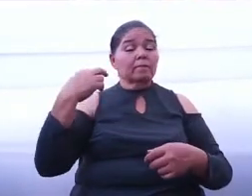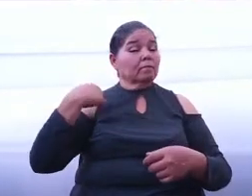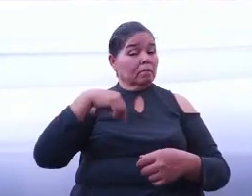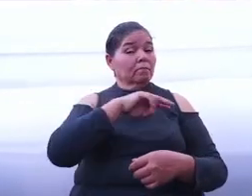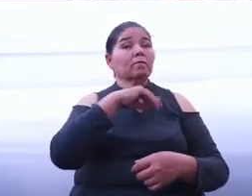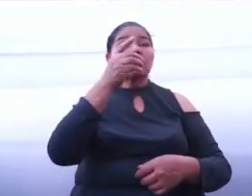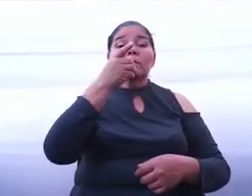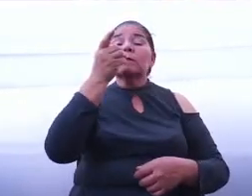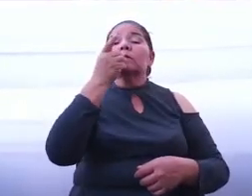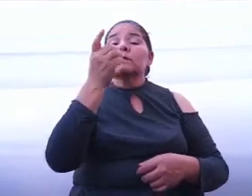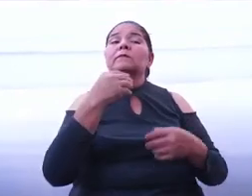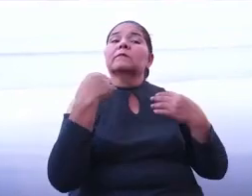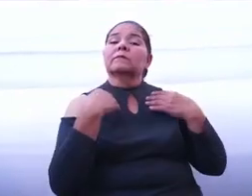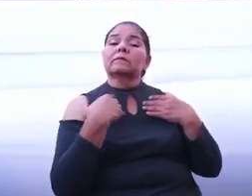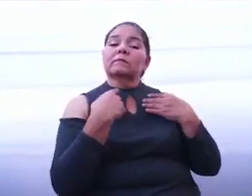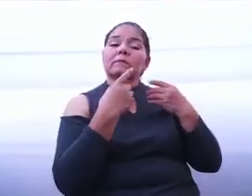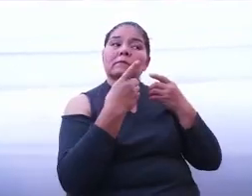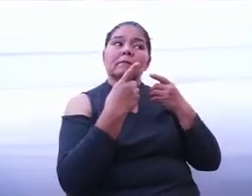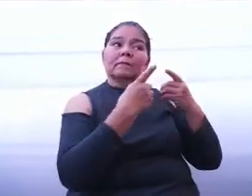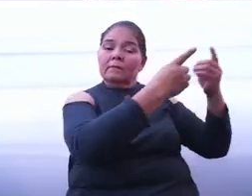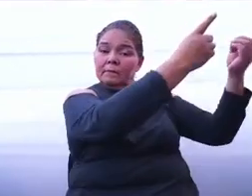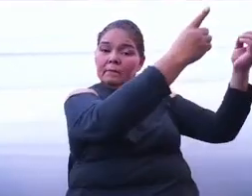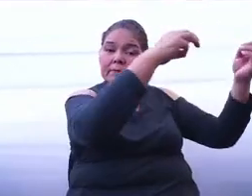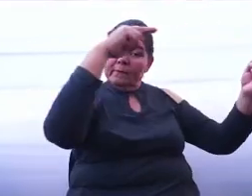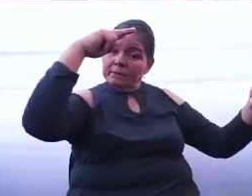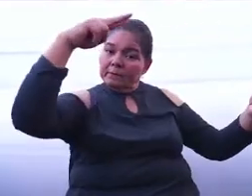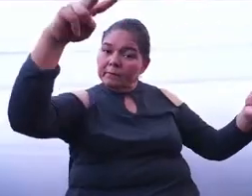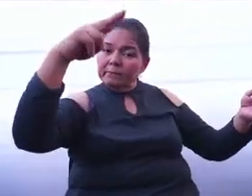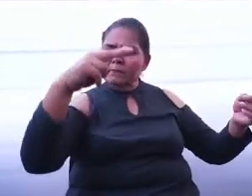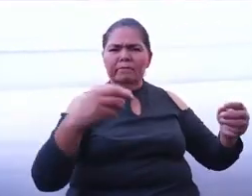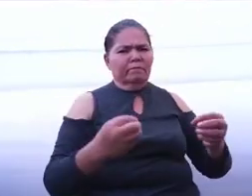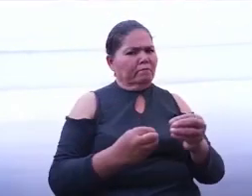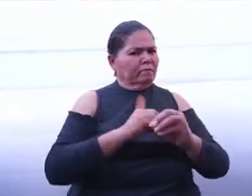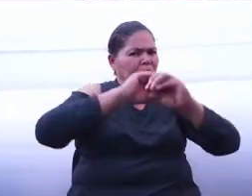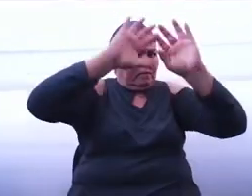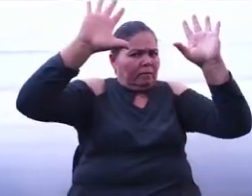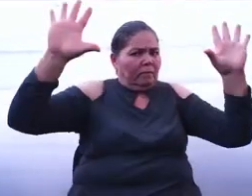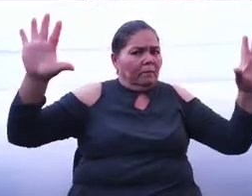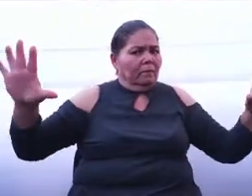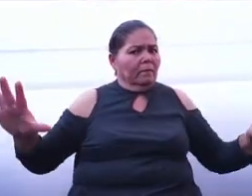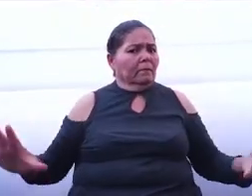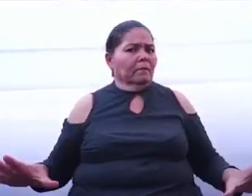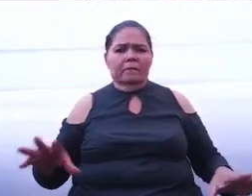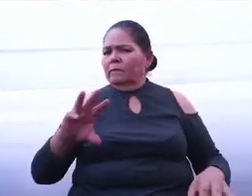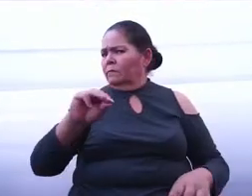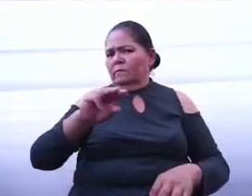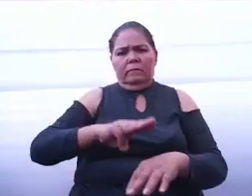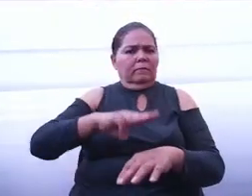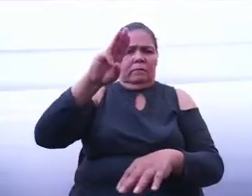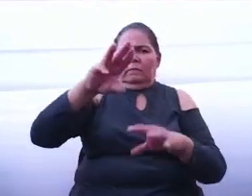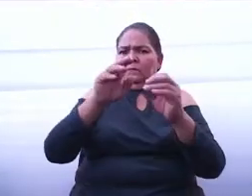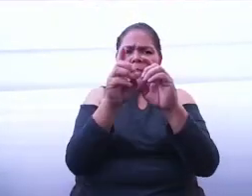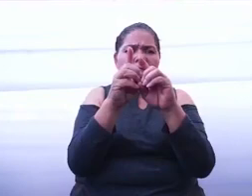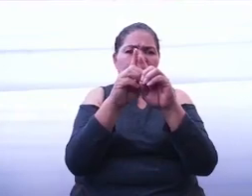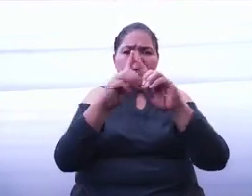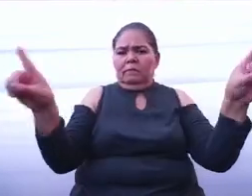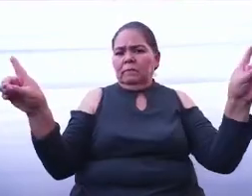gente de Celaya que es muy claro, no más división.